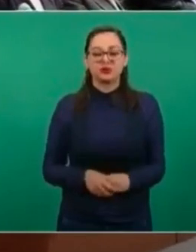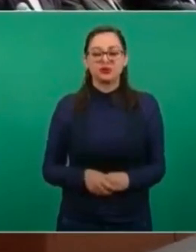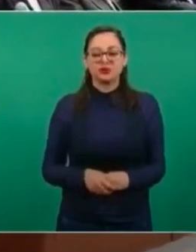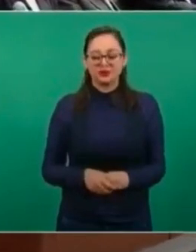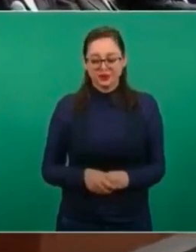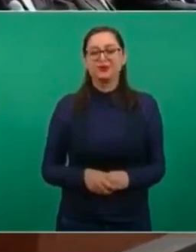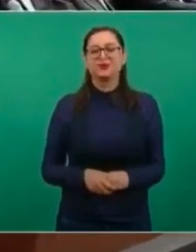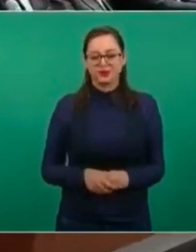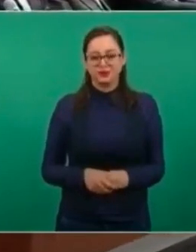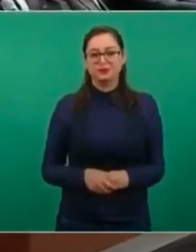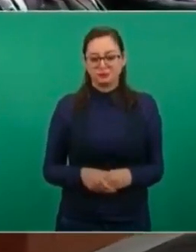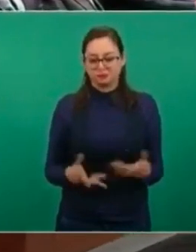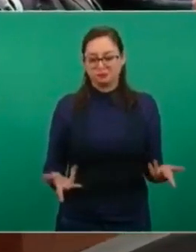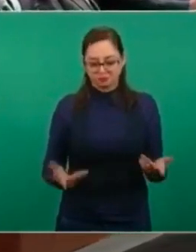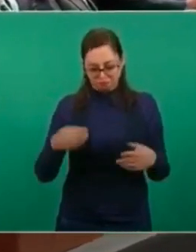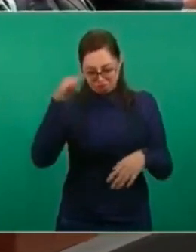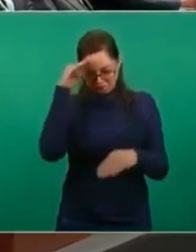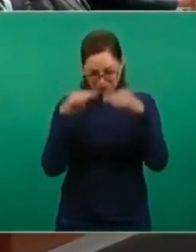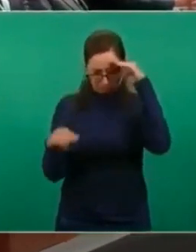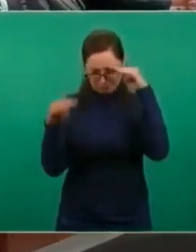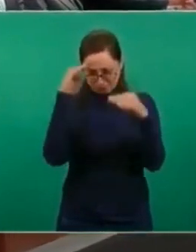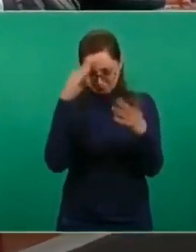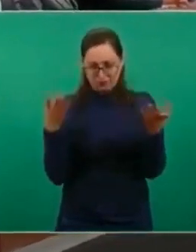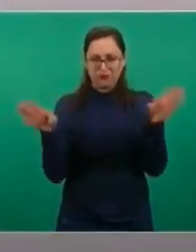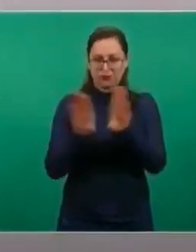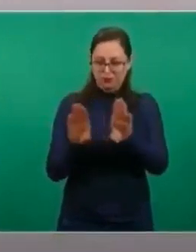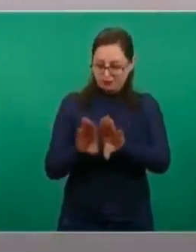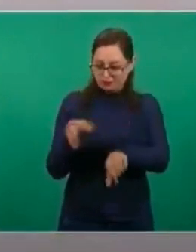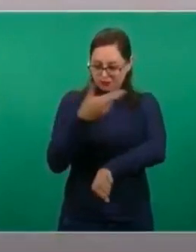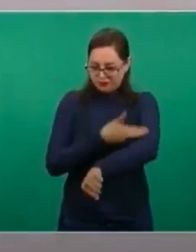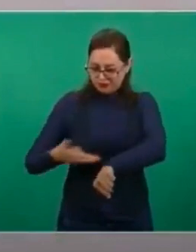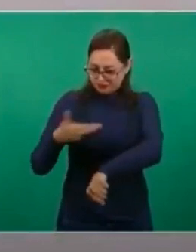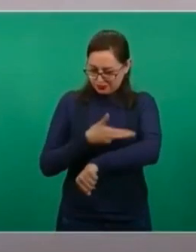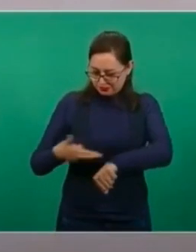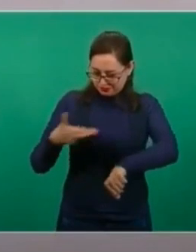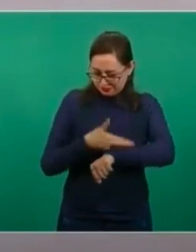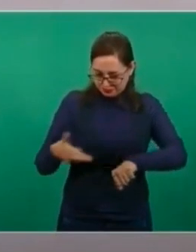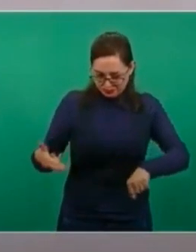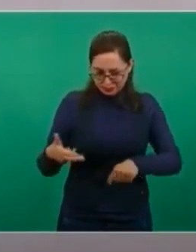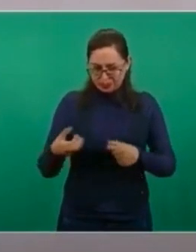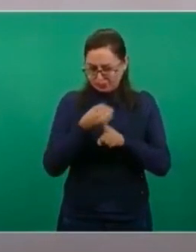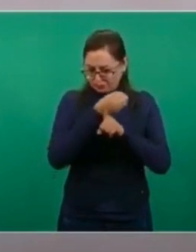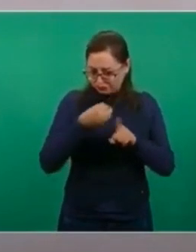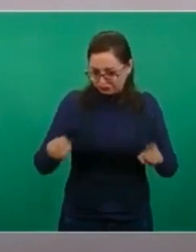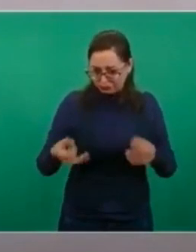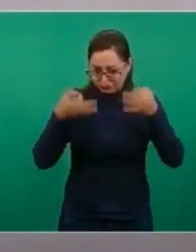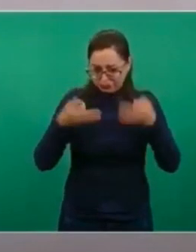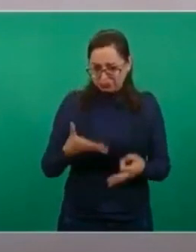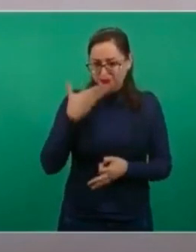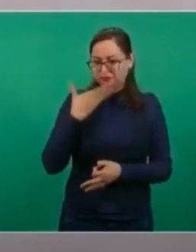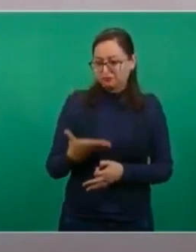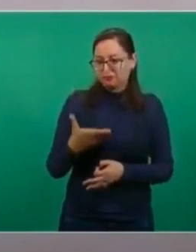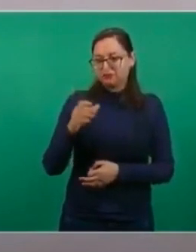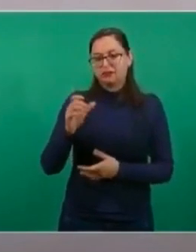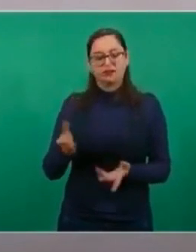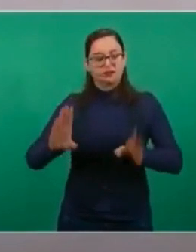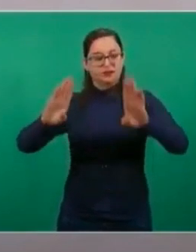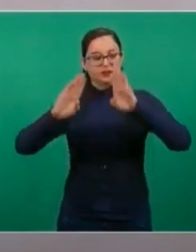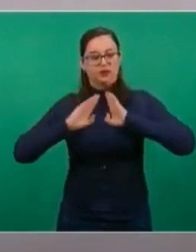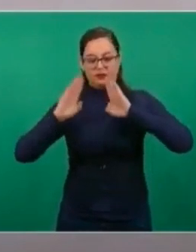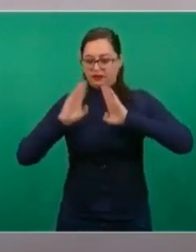un mecanismo de distribución de logística con el apoyo de las Fuerzas Armadas.